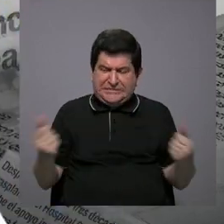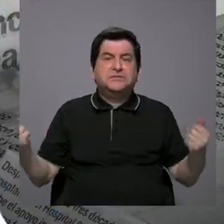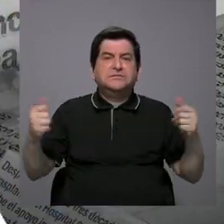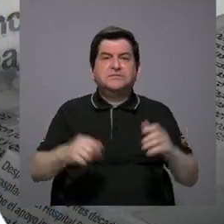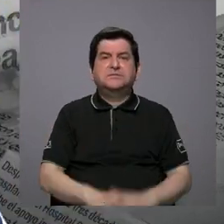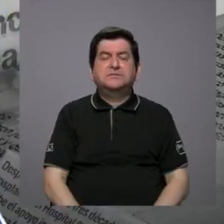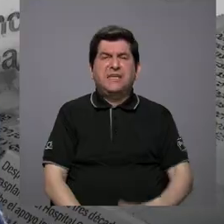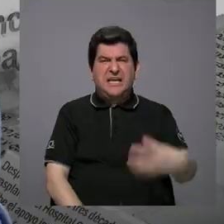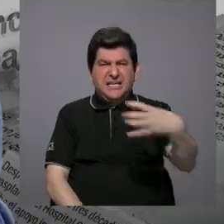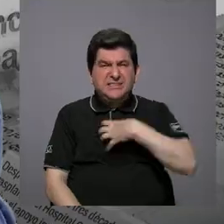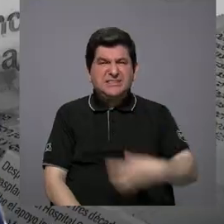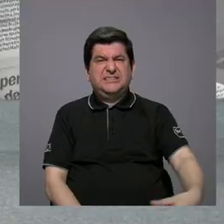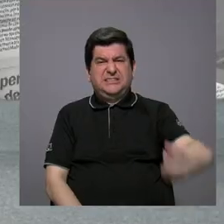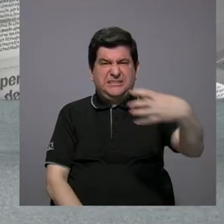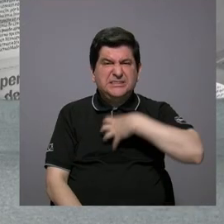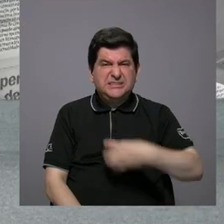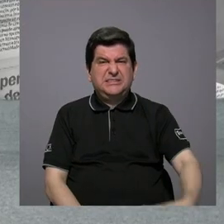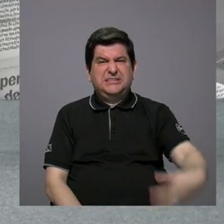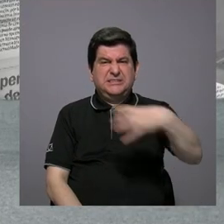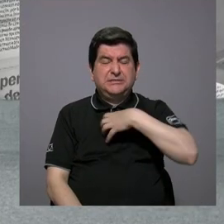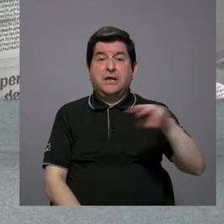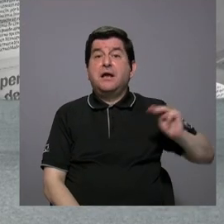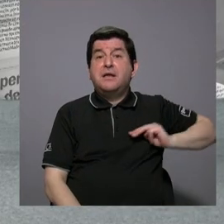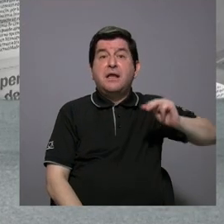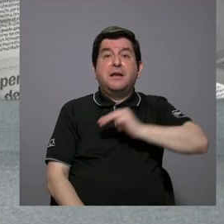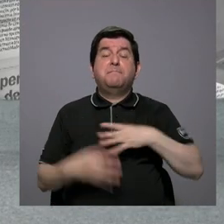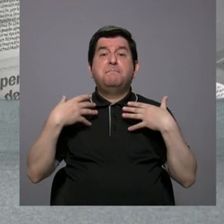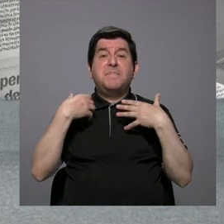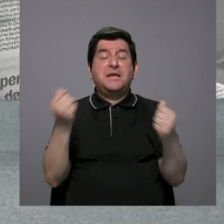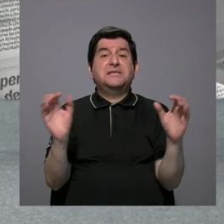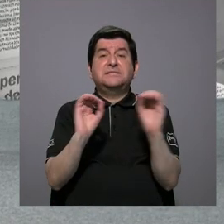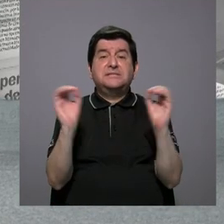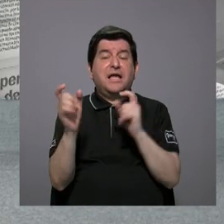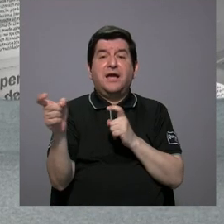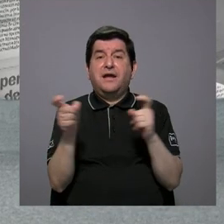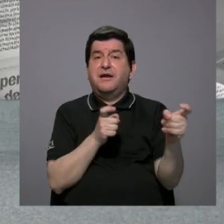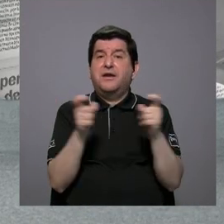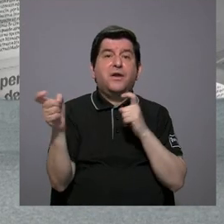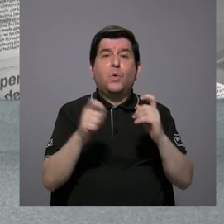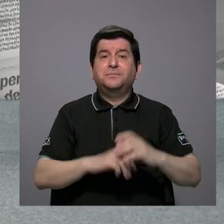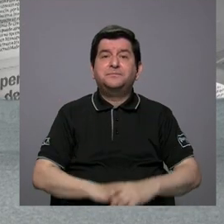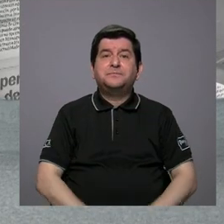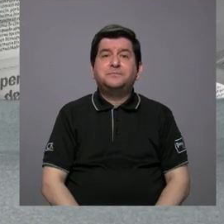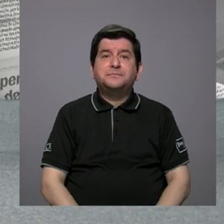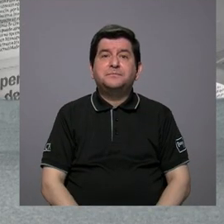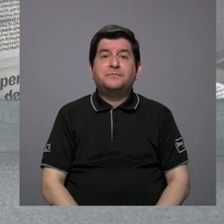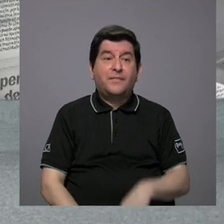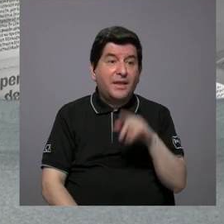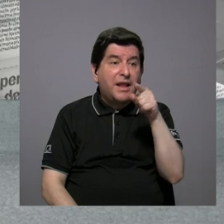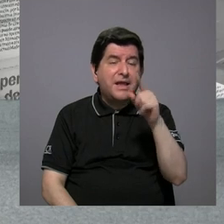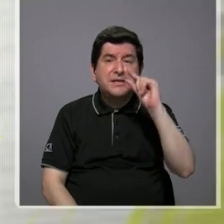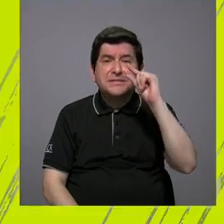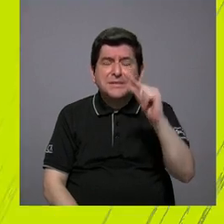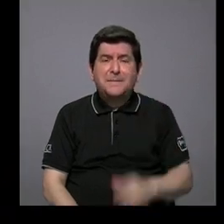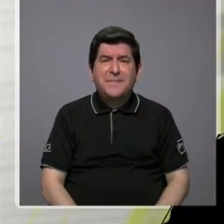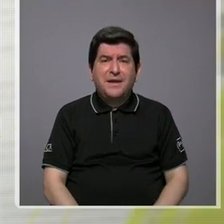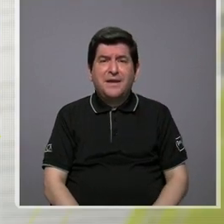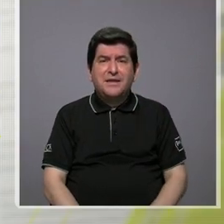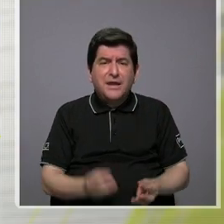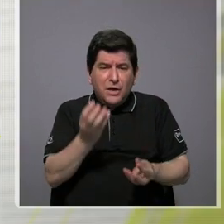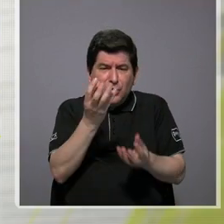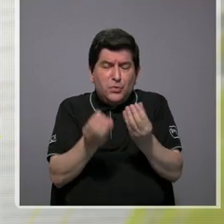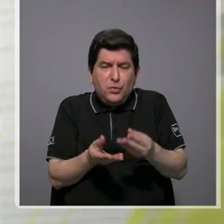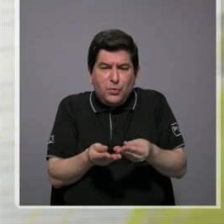se han quejado, y el Ministerio de Salud no ha podido manejar esa pequeña chimenea.